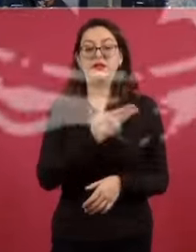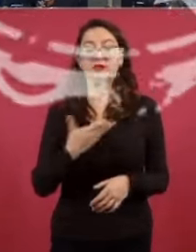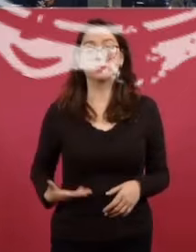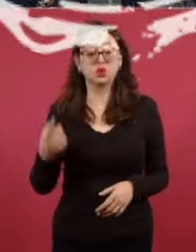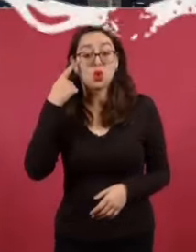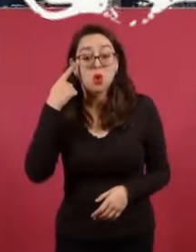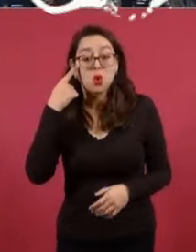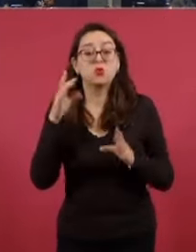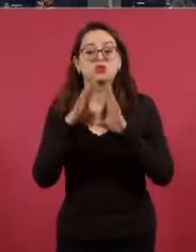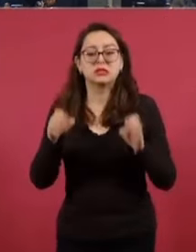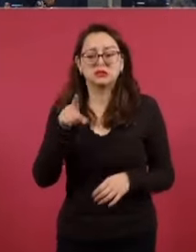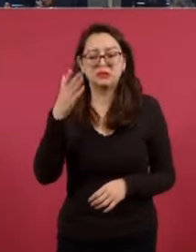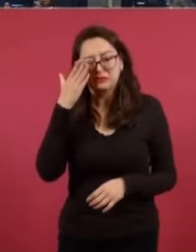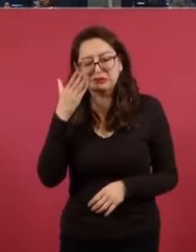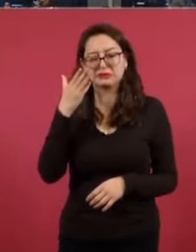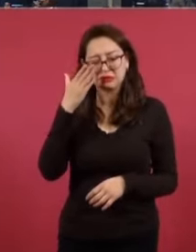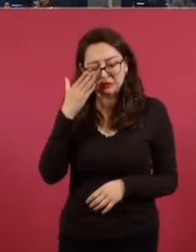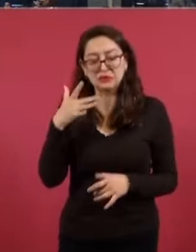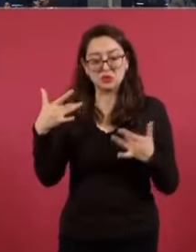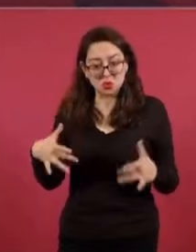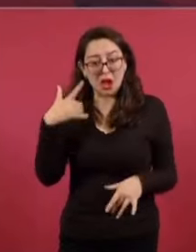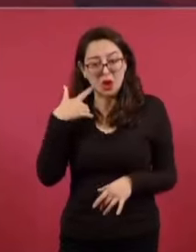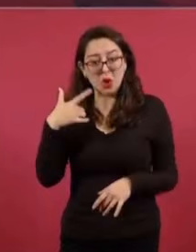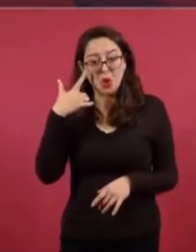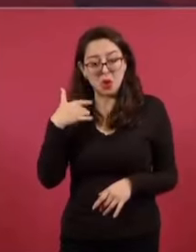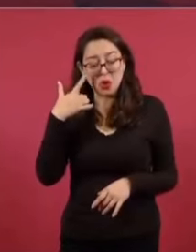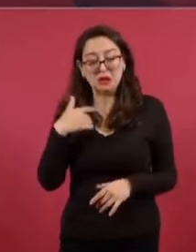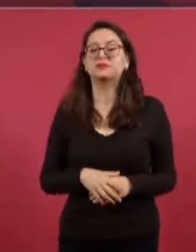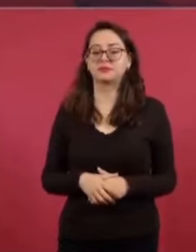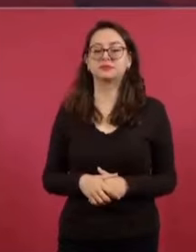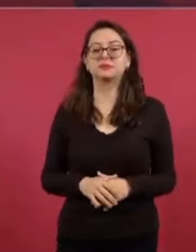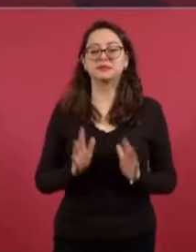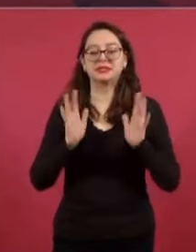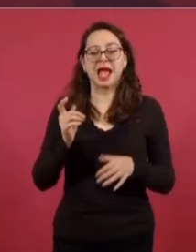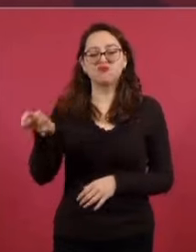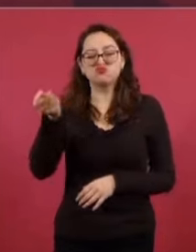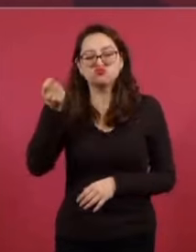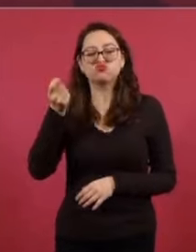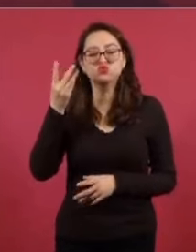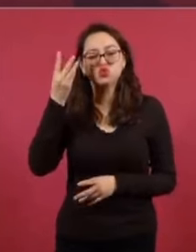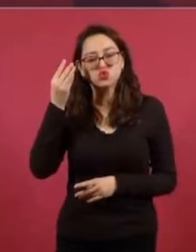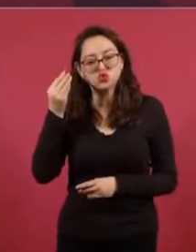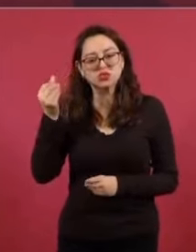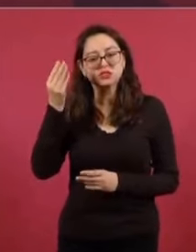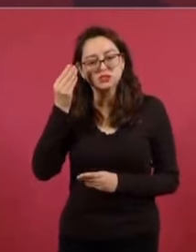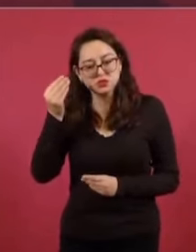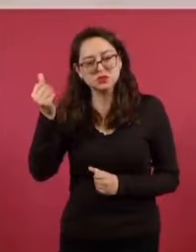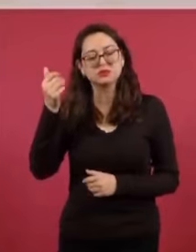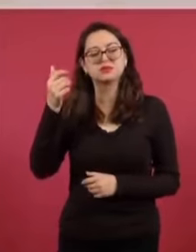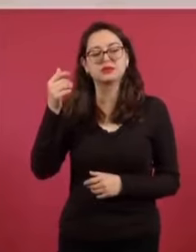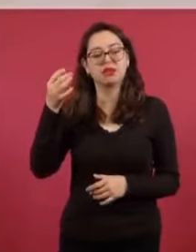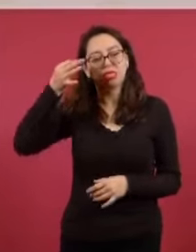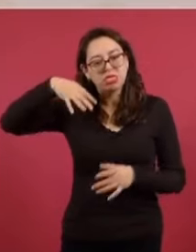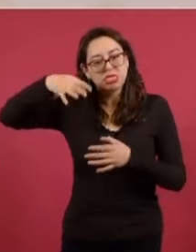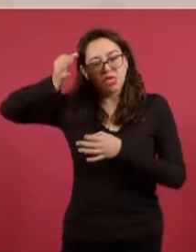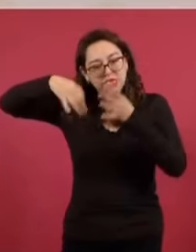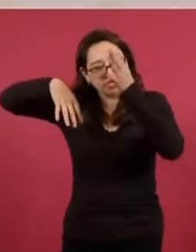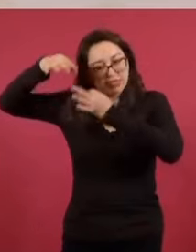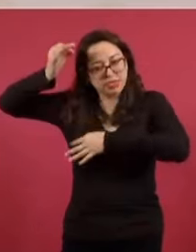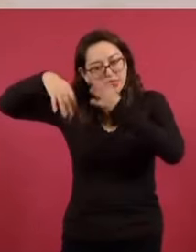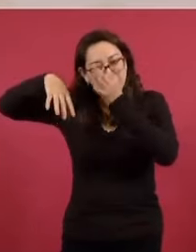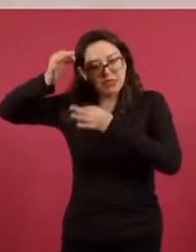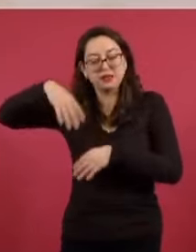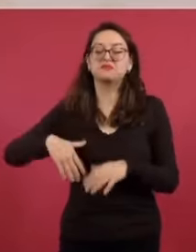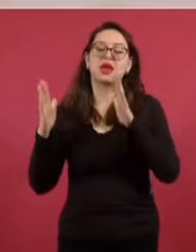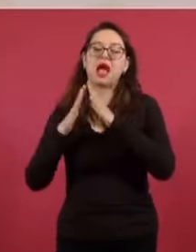Oiga, ¿cómo sigue su ojo? Veo que hoy trae un pañuelito, le está llorando, ¿cómo va? Ya, drenando ya el tutuquiche. Ya, ya, ya, ya voy de salida. Son muy buenos los